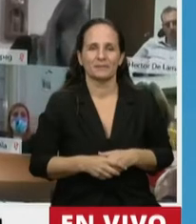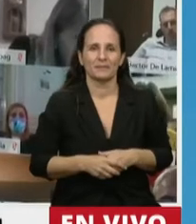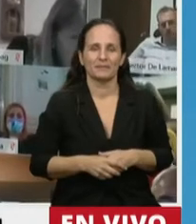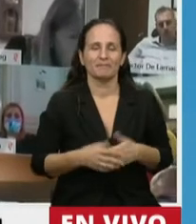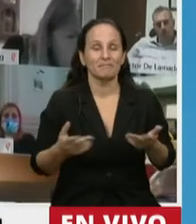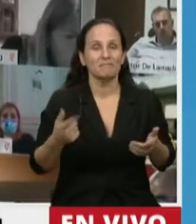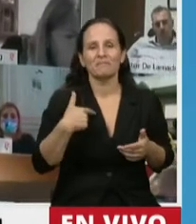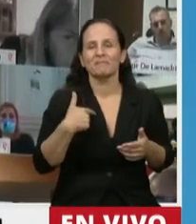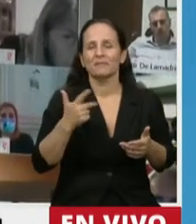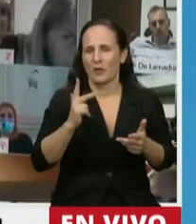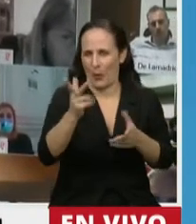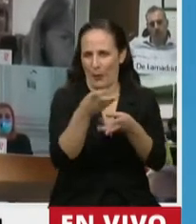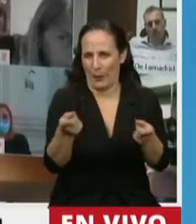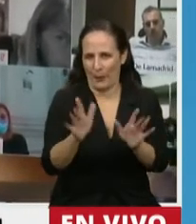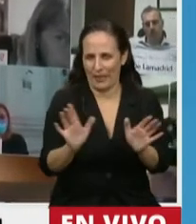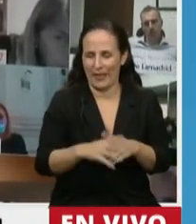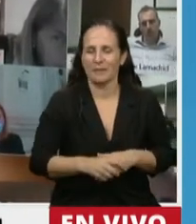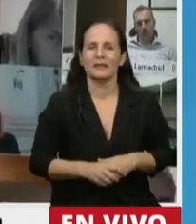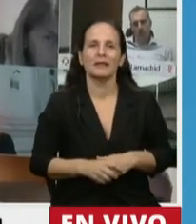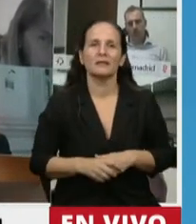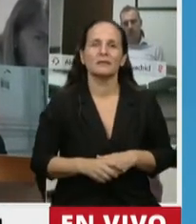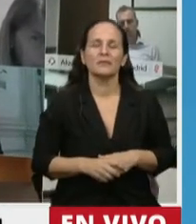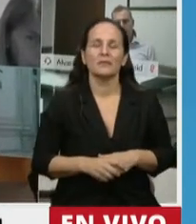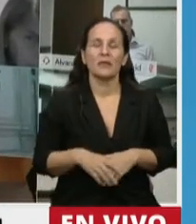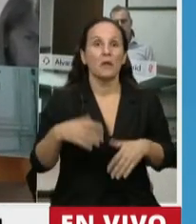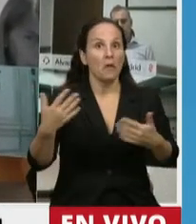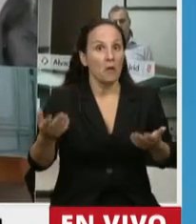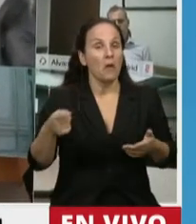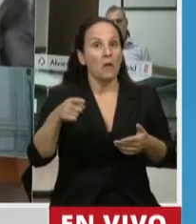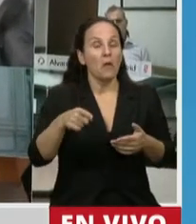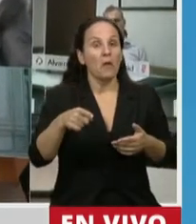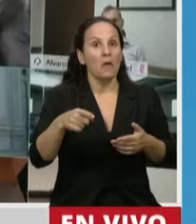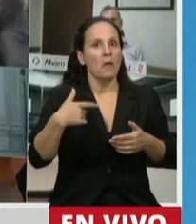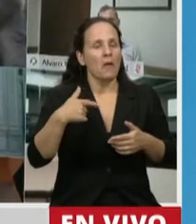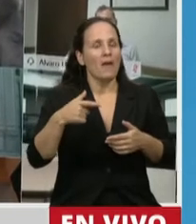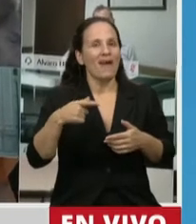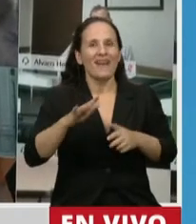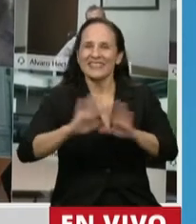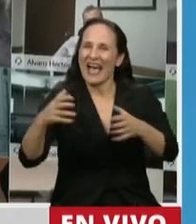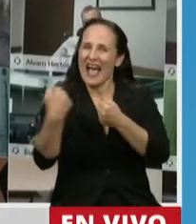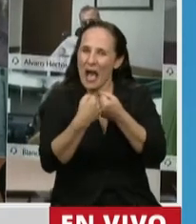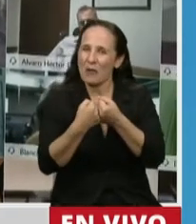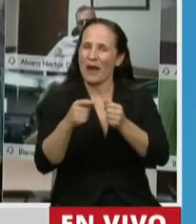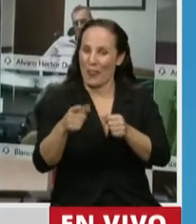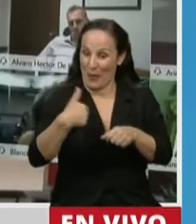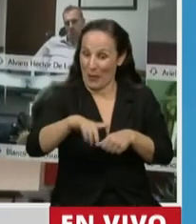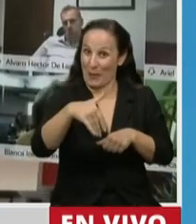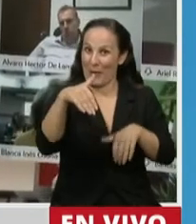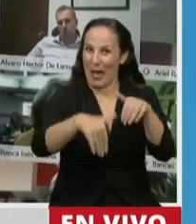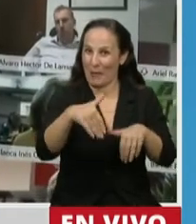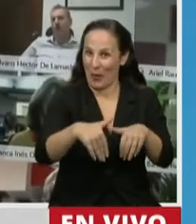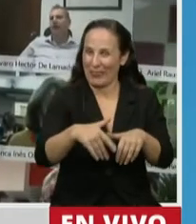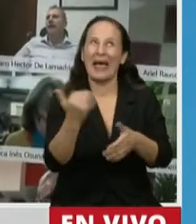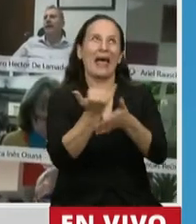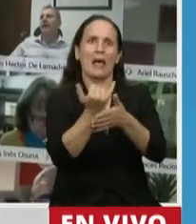Me decía para terminar, Presidente, ha sido un buen acuerdo que se logró, no es menor, no es menor lo que hoy vamos a votar,